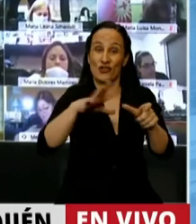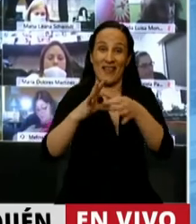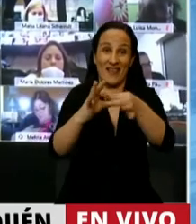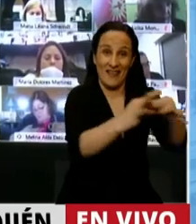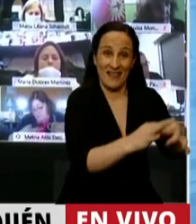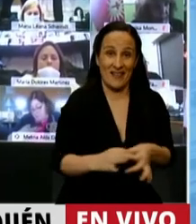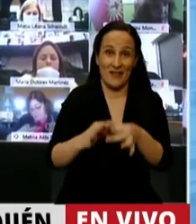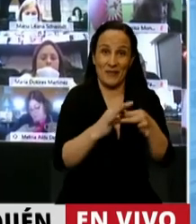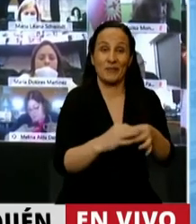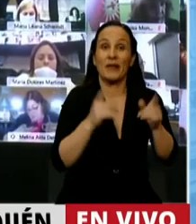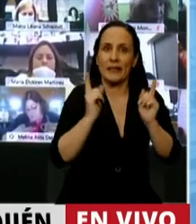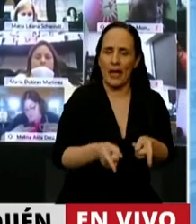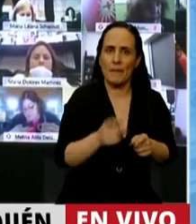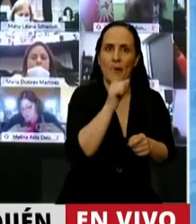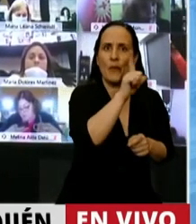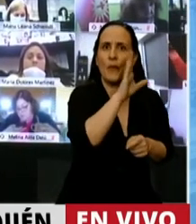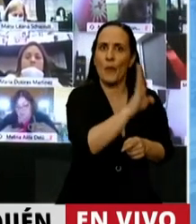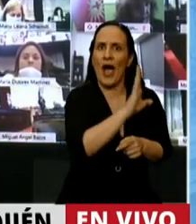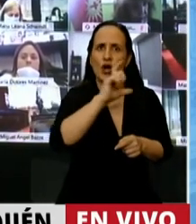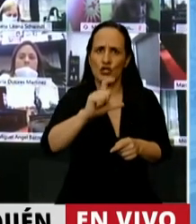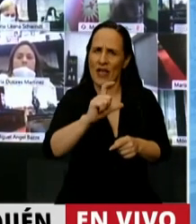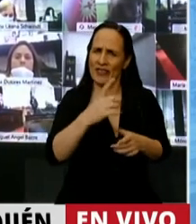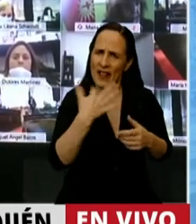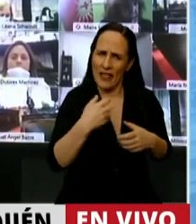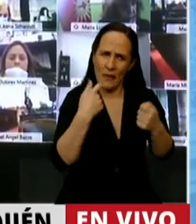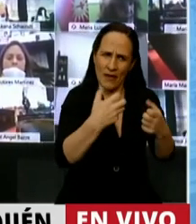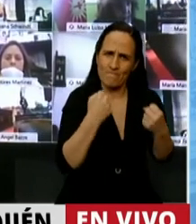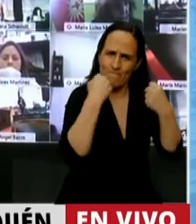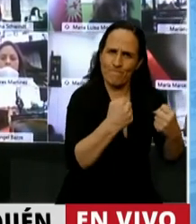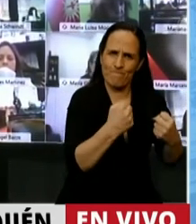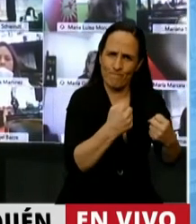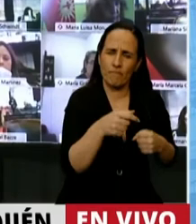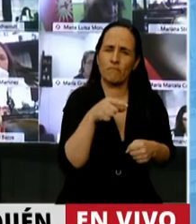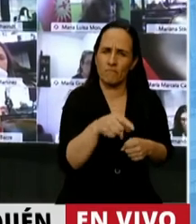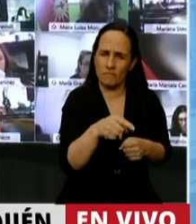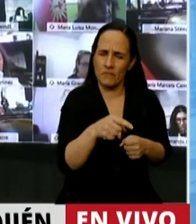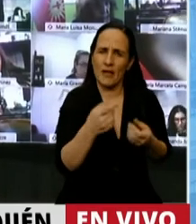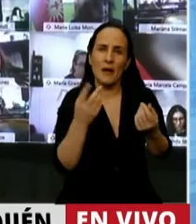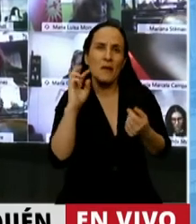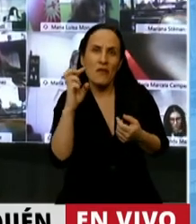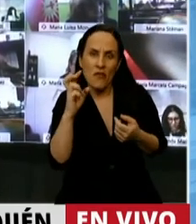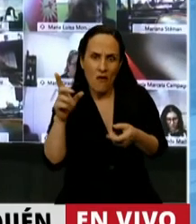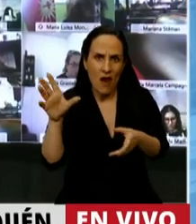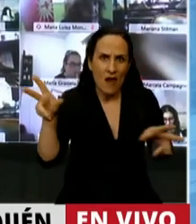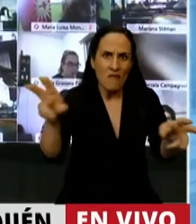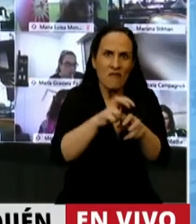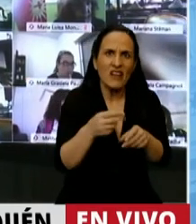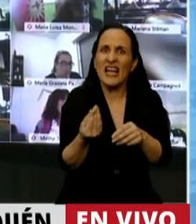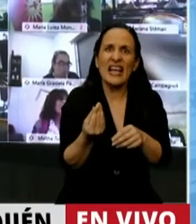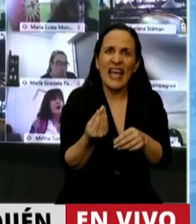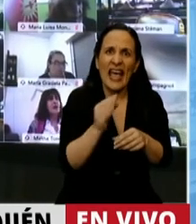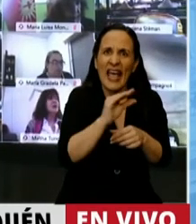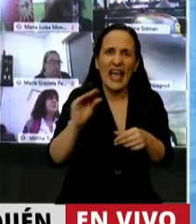debemos reforzar el Banco Central y darle una aplicación inteligente y hábil a nuestras divisas. No podremos